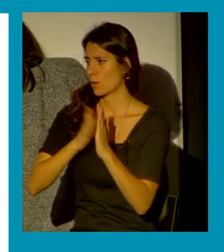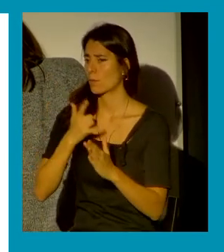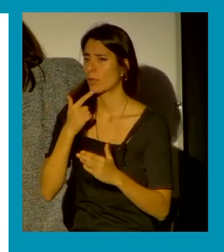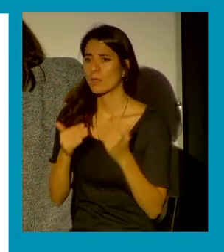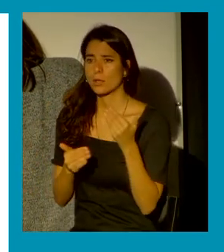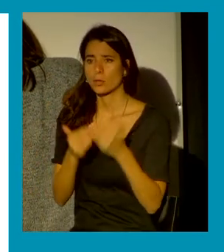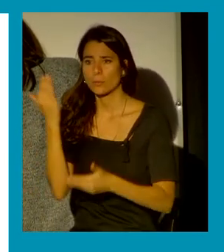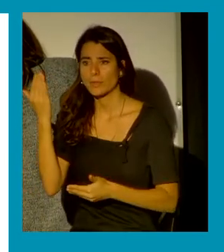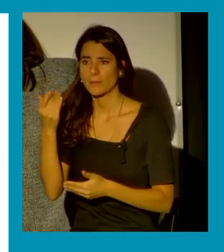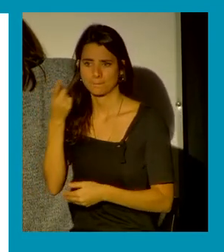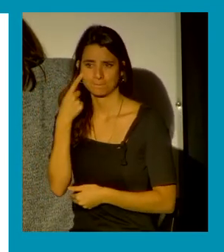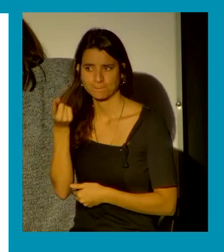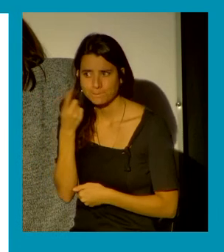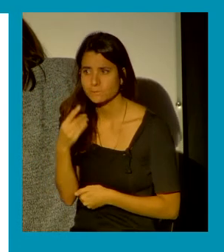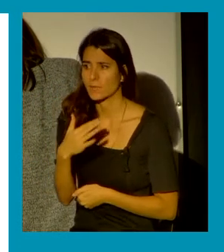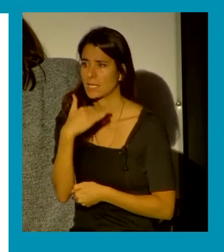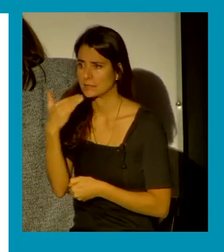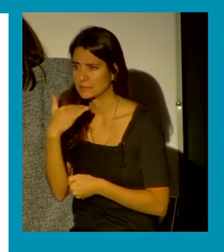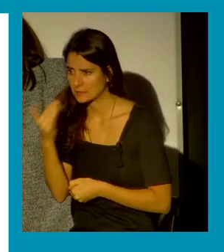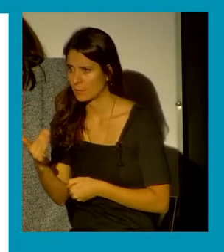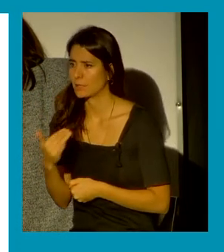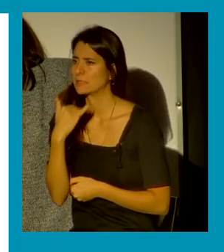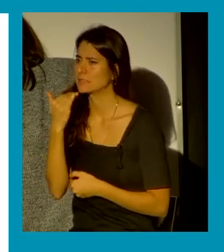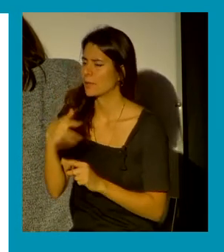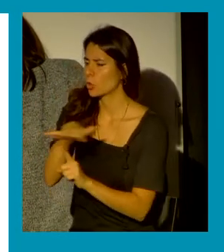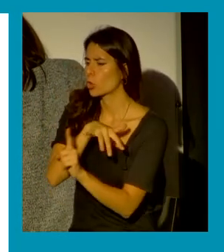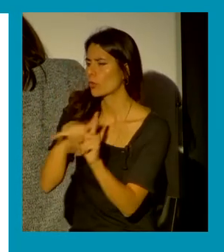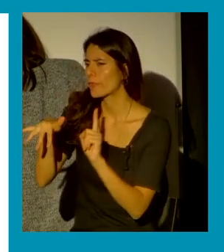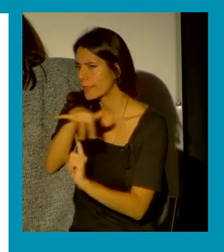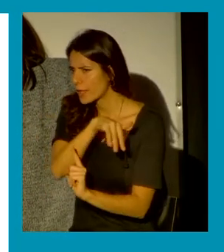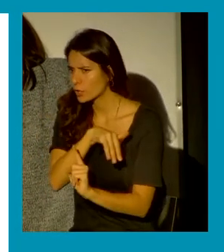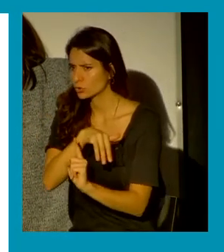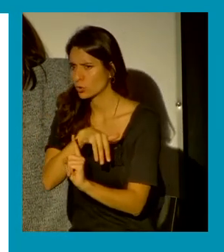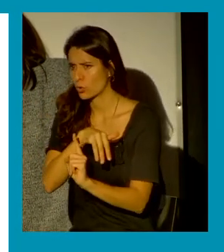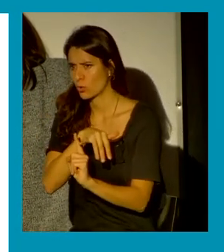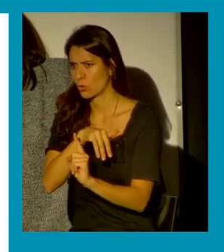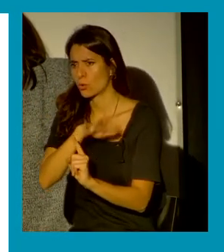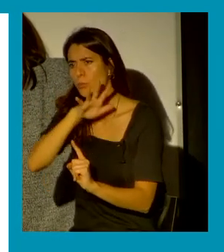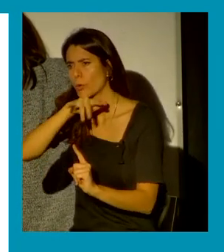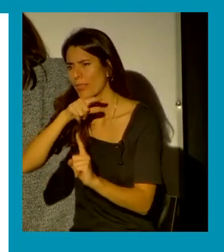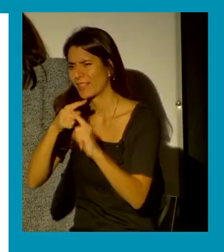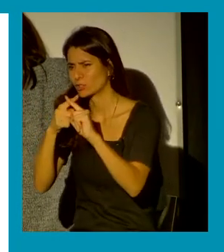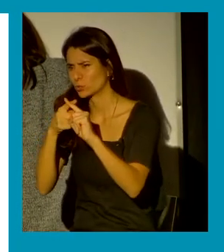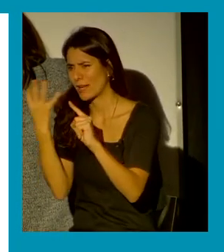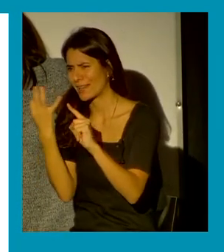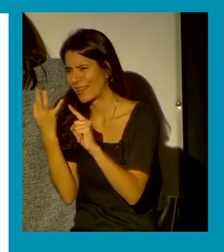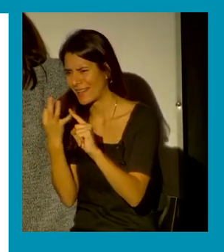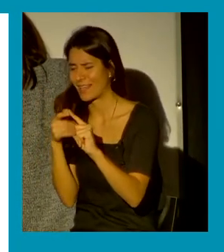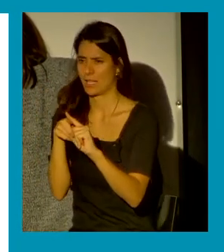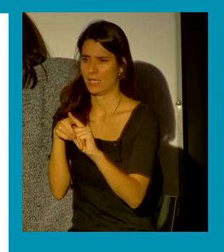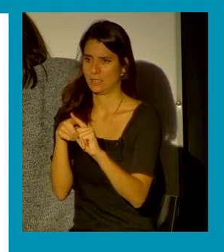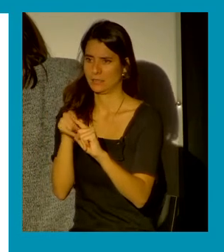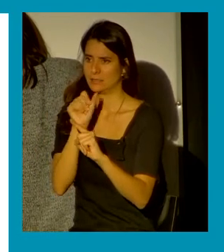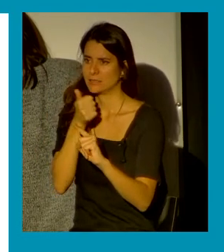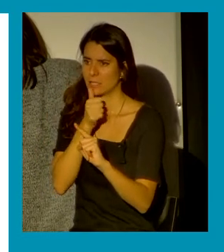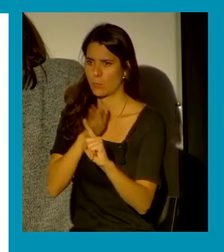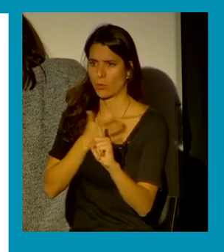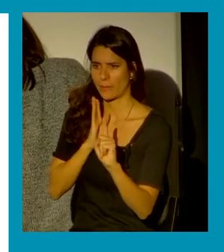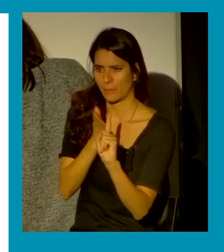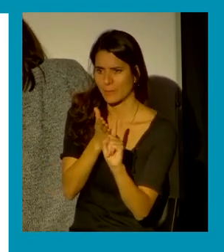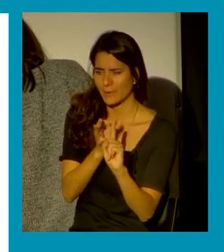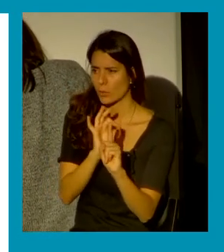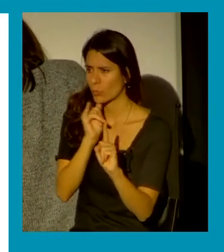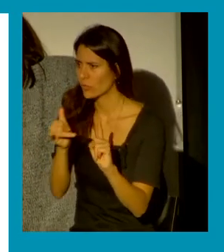conocer a saber a contextualizar qué son las violencias sexuales por parte de quienes tienen que aplicar o quienes pueden recibir la denuncia a la